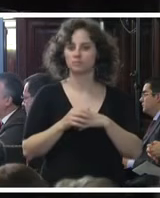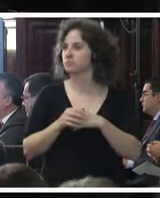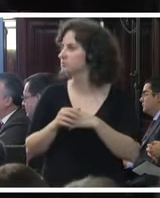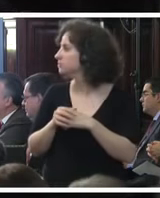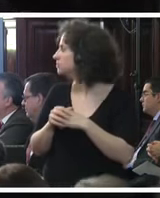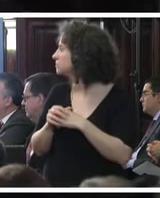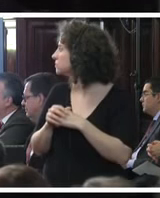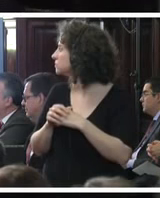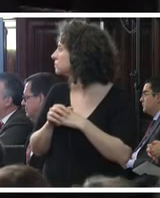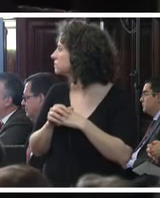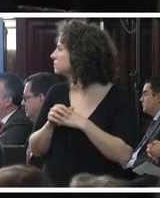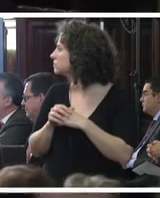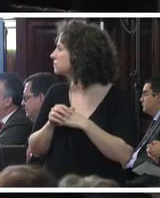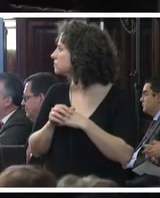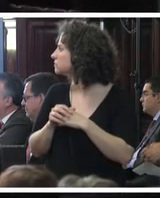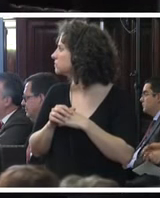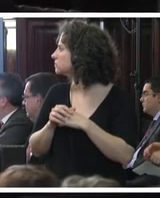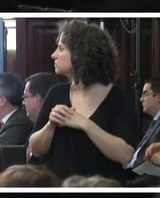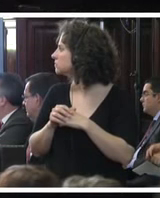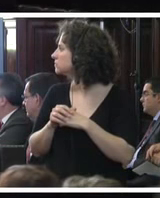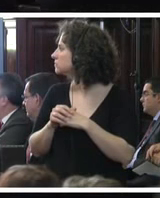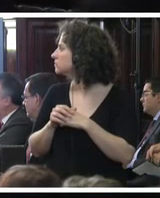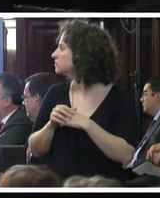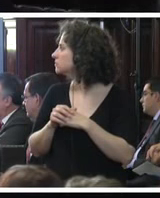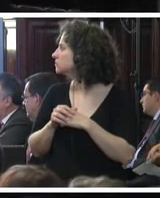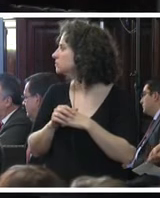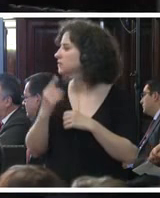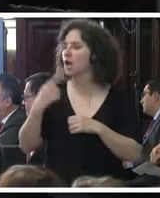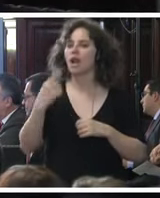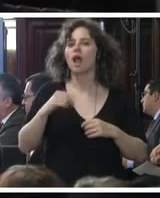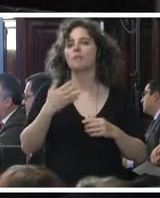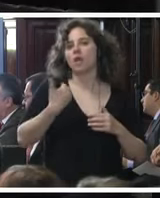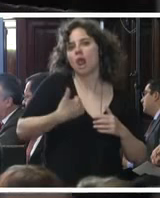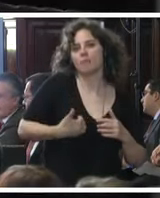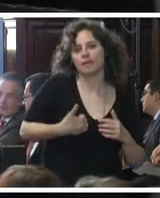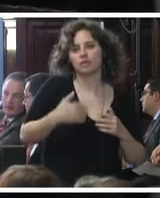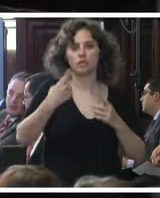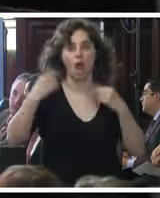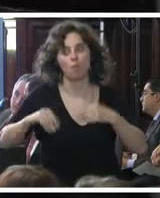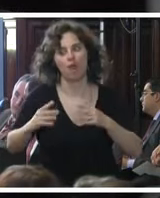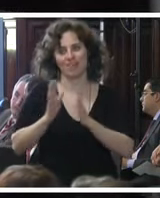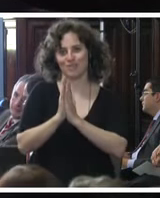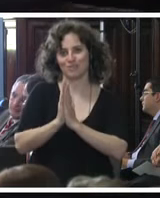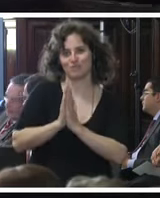sí rapidito rapidito lamento estarlo apurando